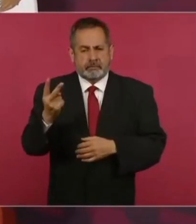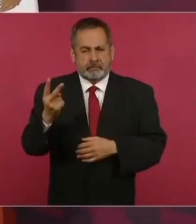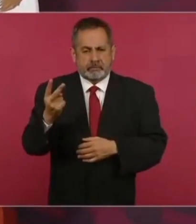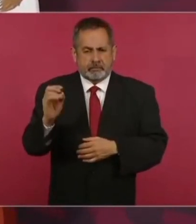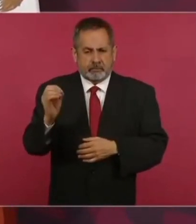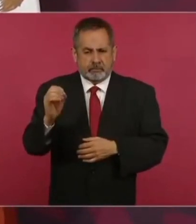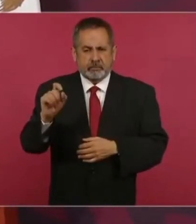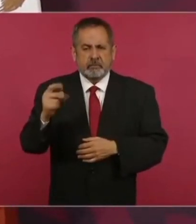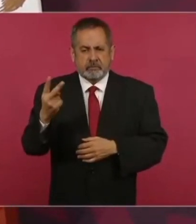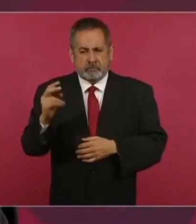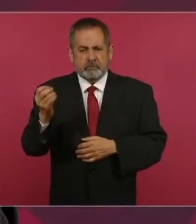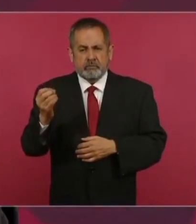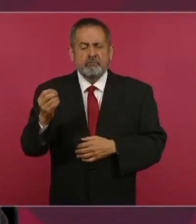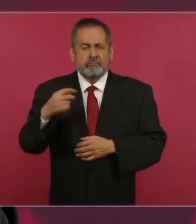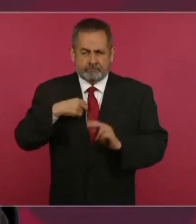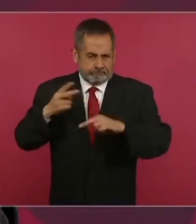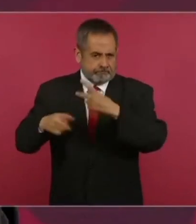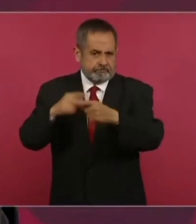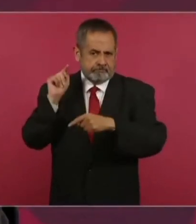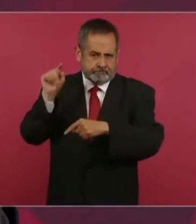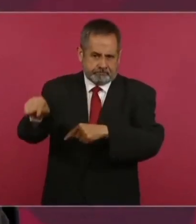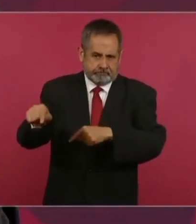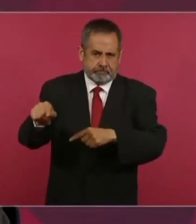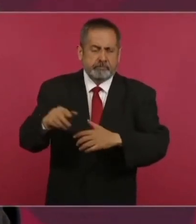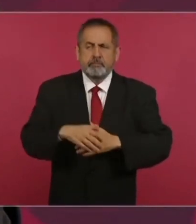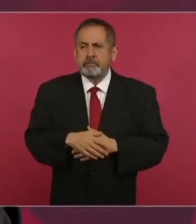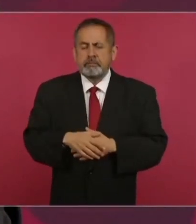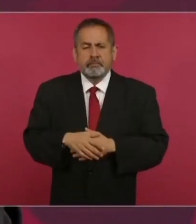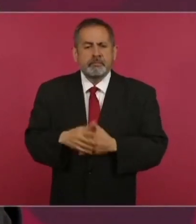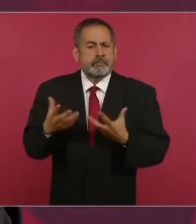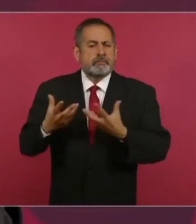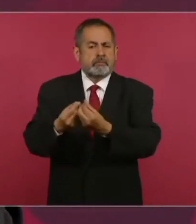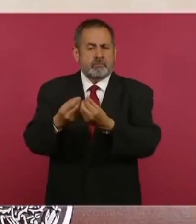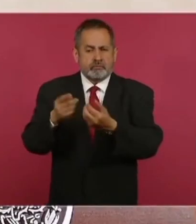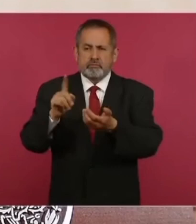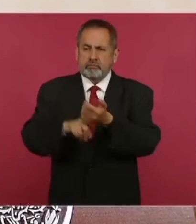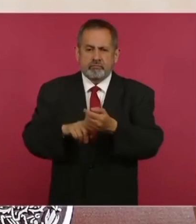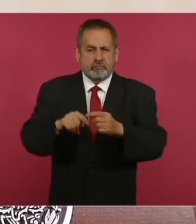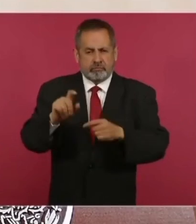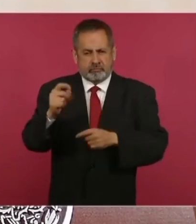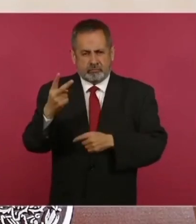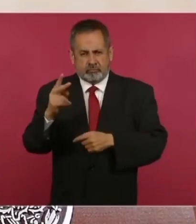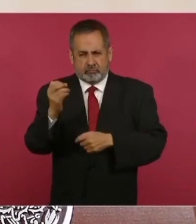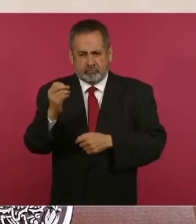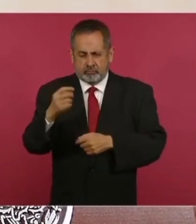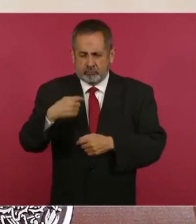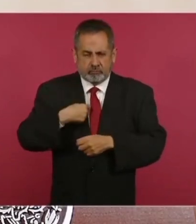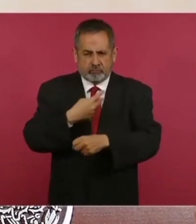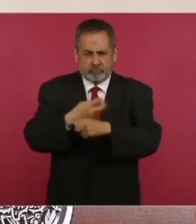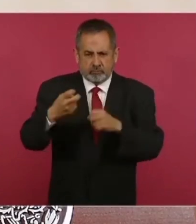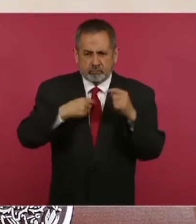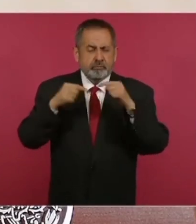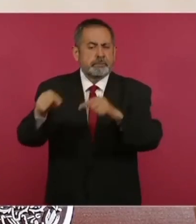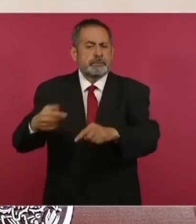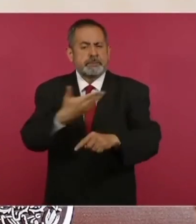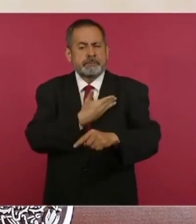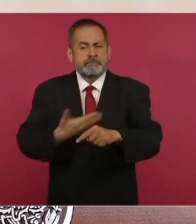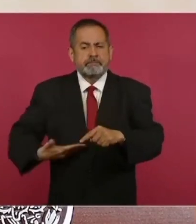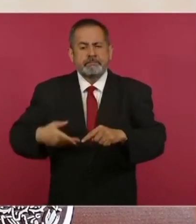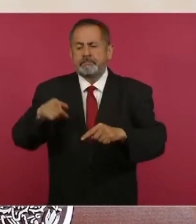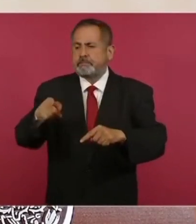de octubre. Nos vamos a reunir, estoy invitando al presidente